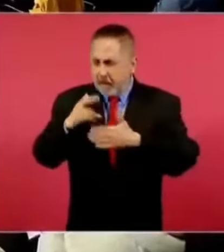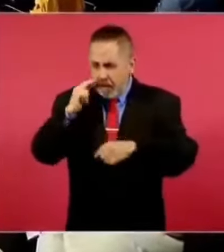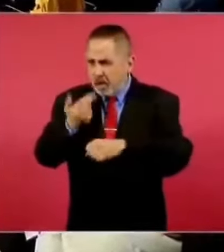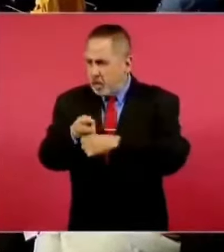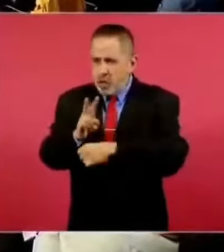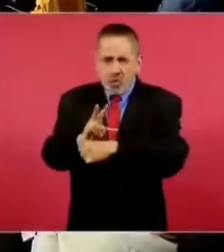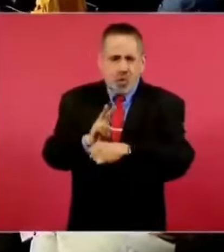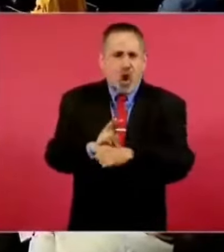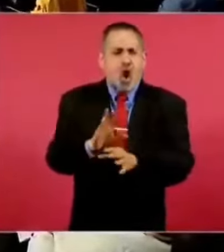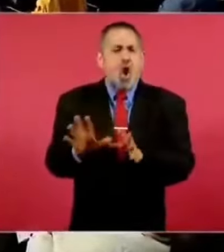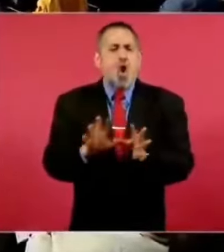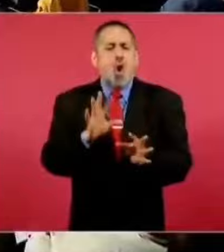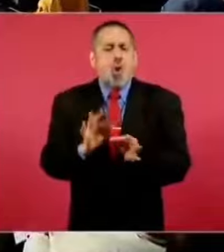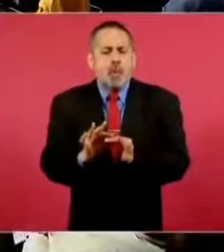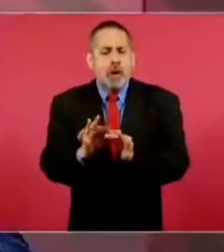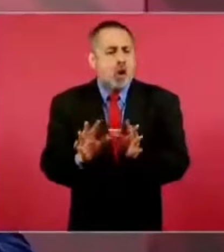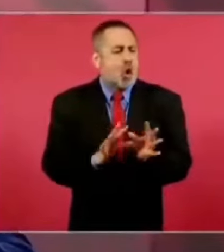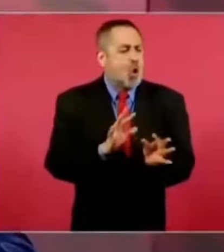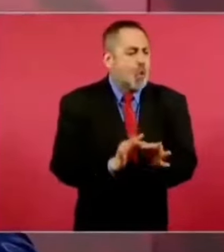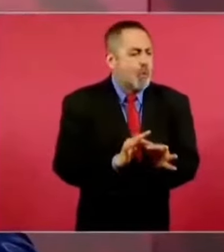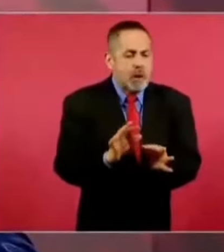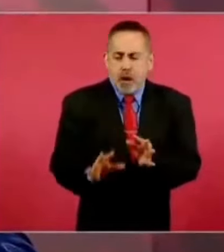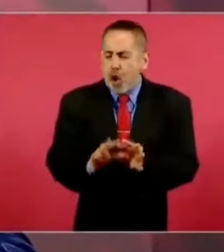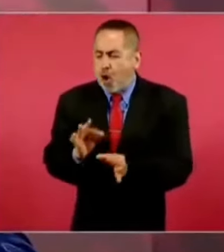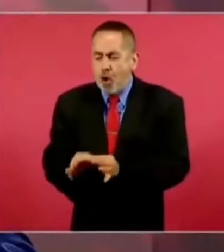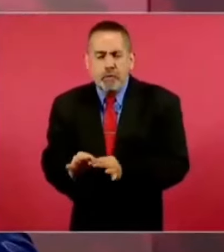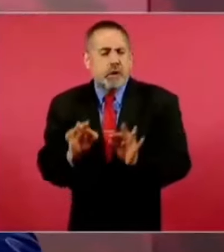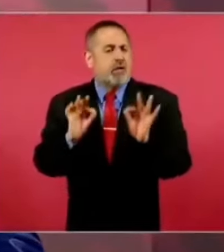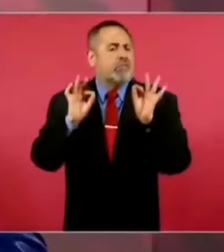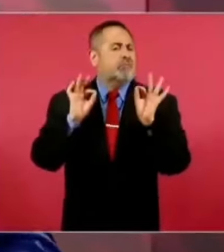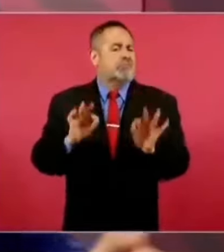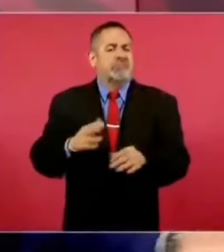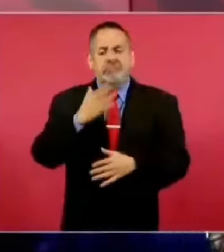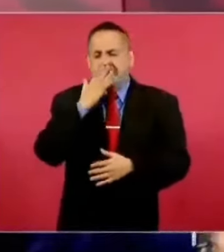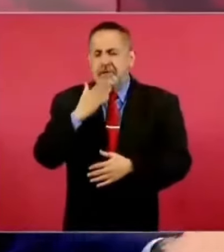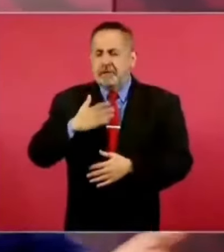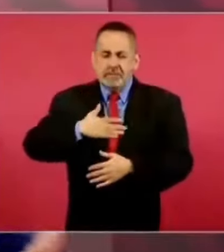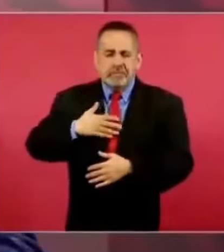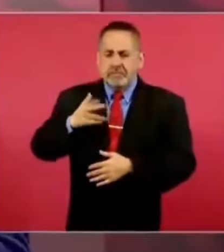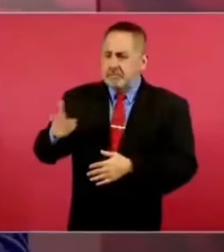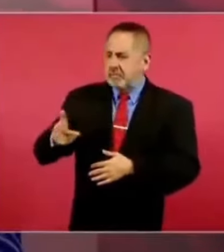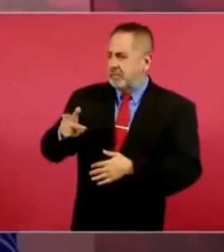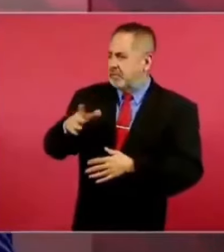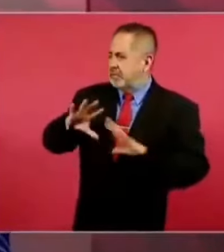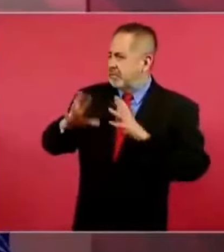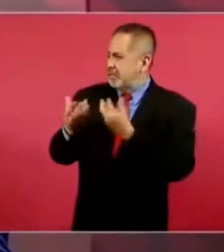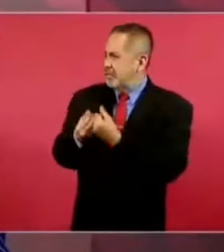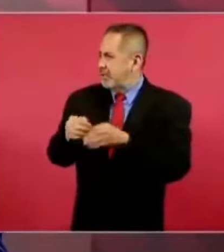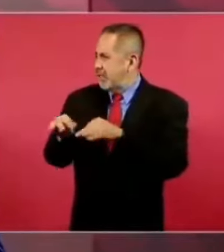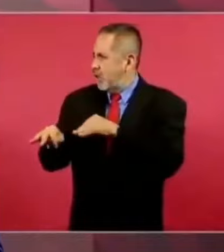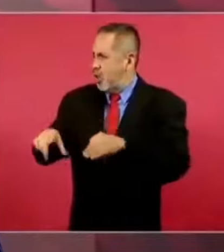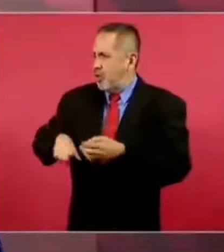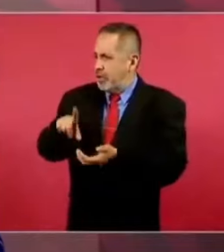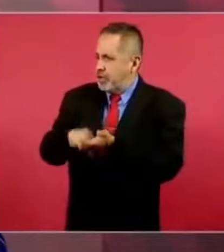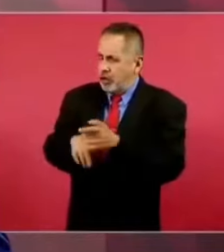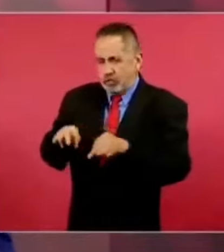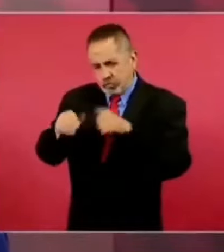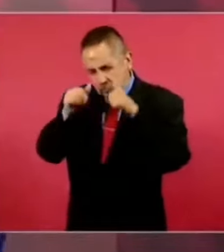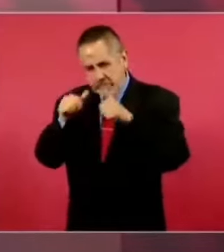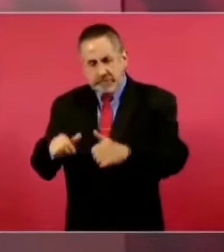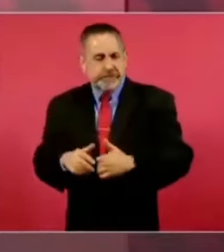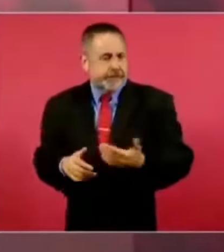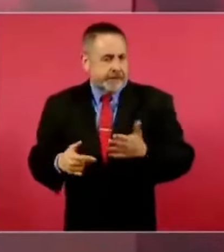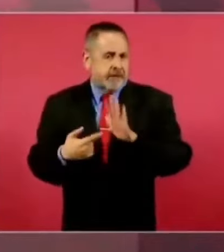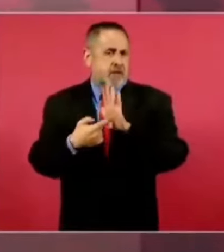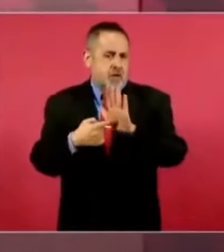cumpliendo con nuestra función como servidores públicos. Pero como